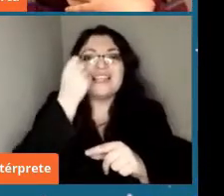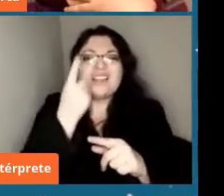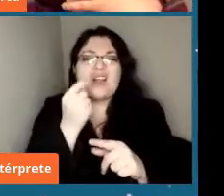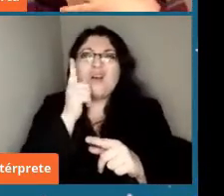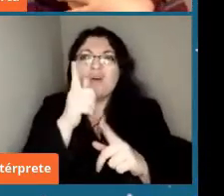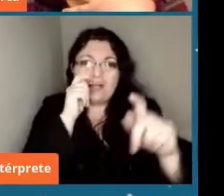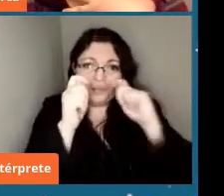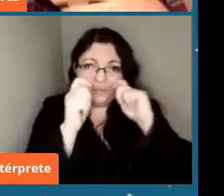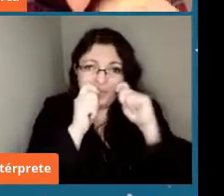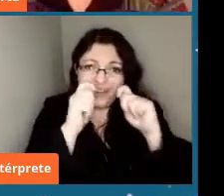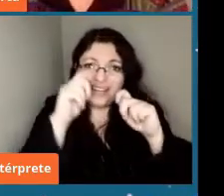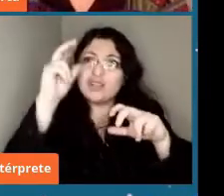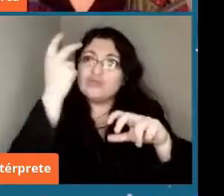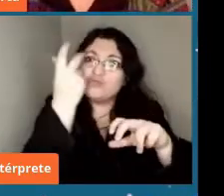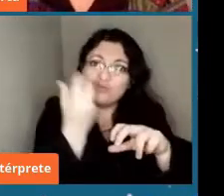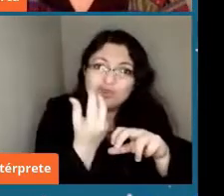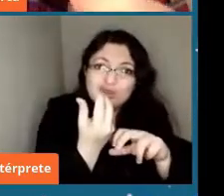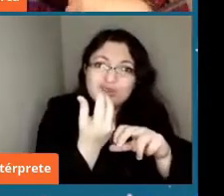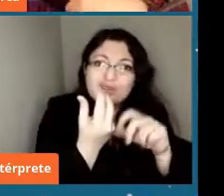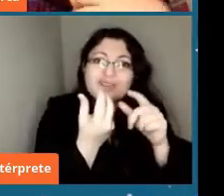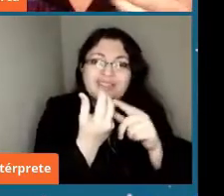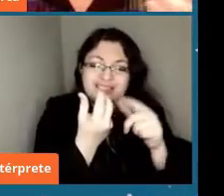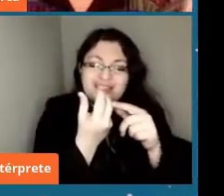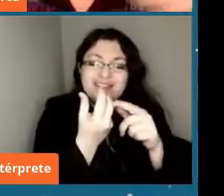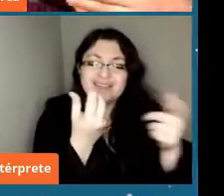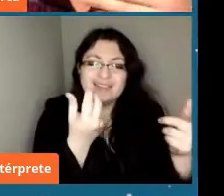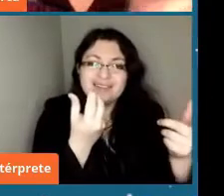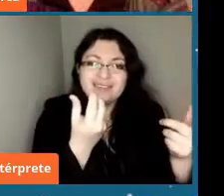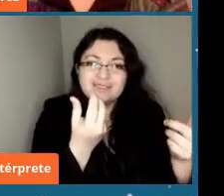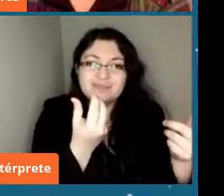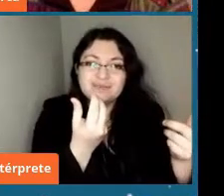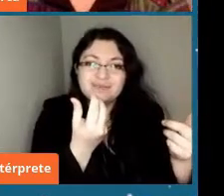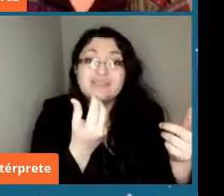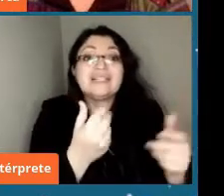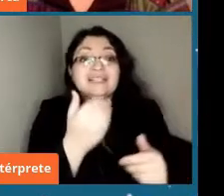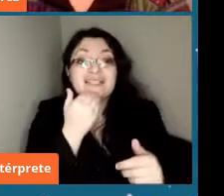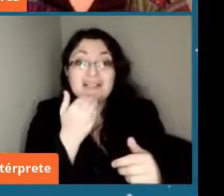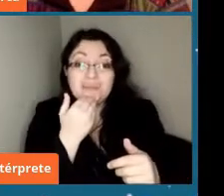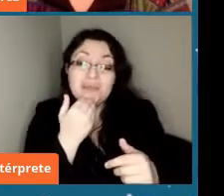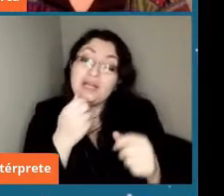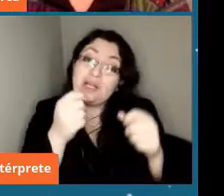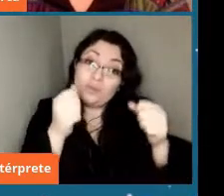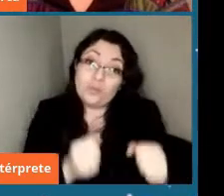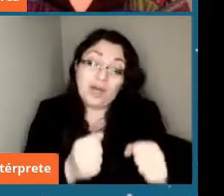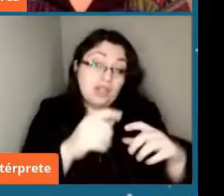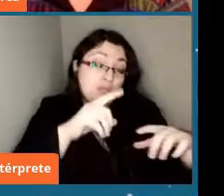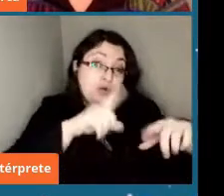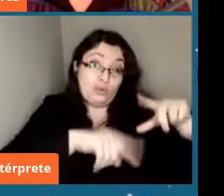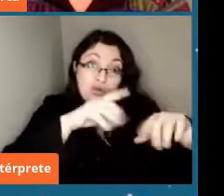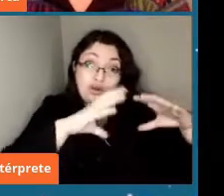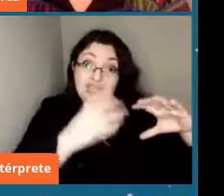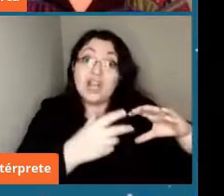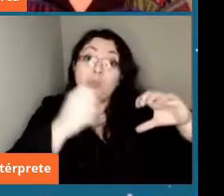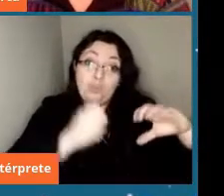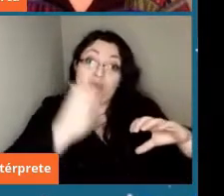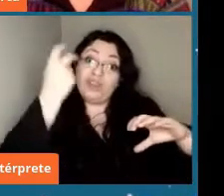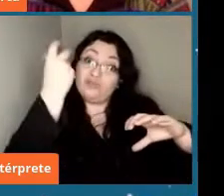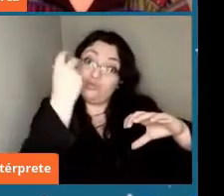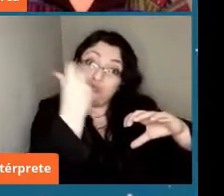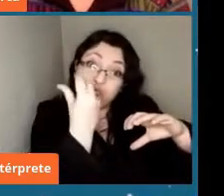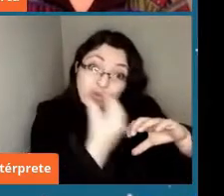representan encontrarse con estos cuerpos y que eventualmente puedan chocar con la tierra entonces